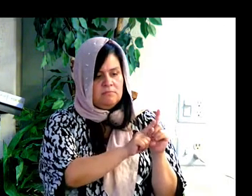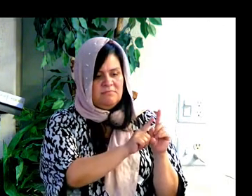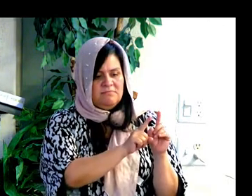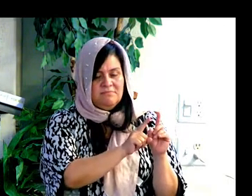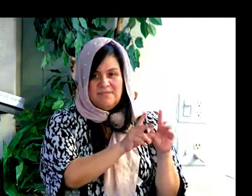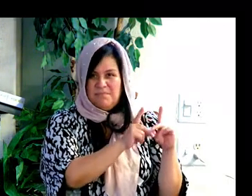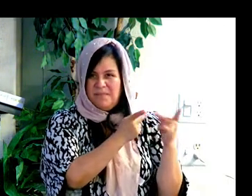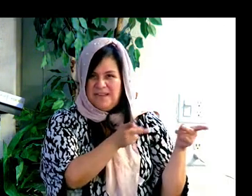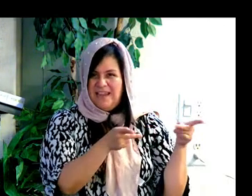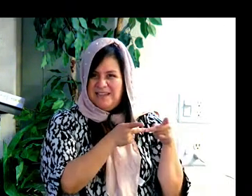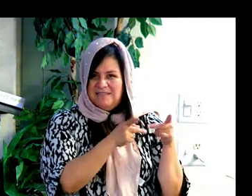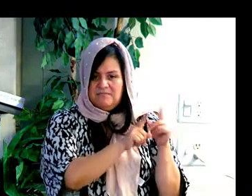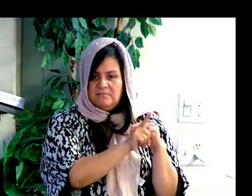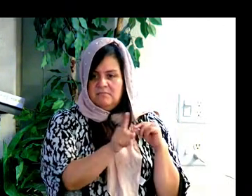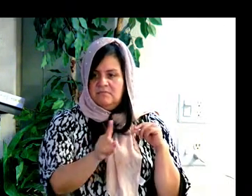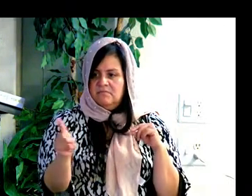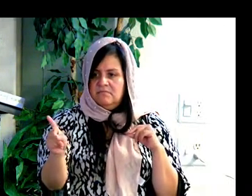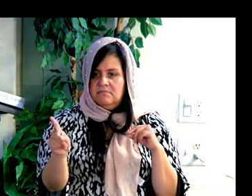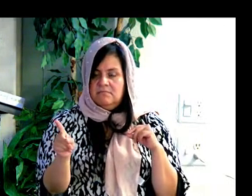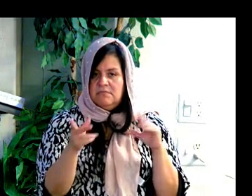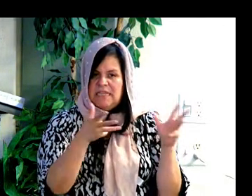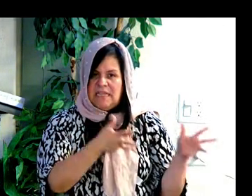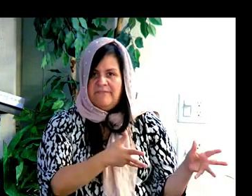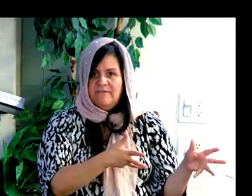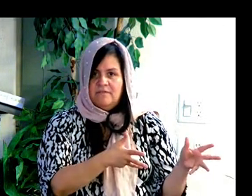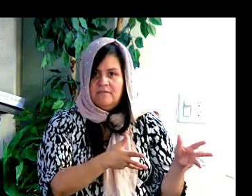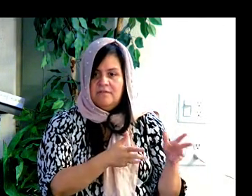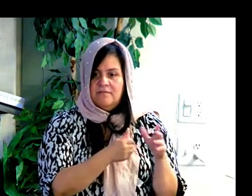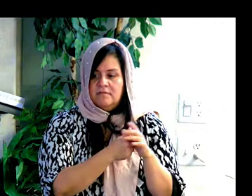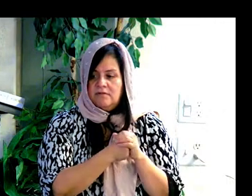Yehuda, and the territory beyond the Yarden.